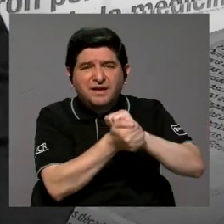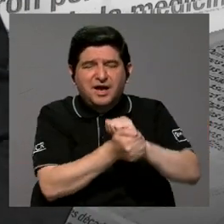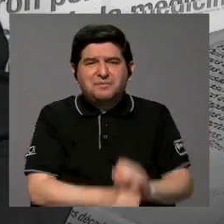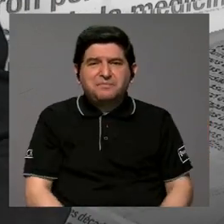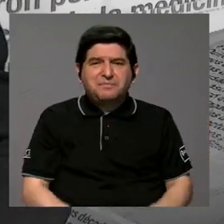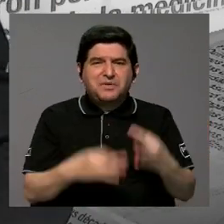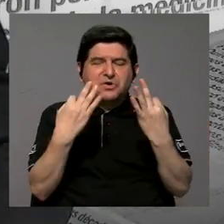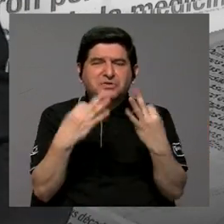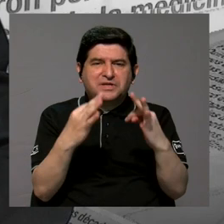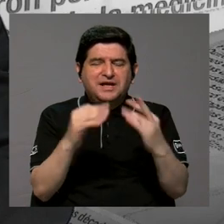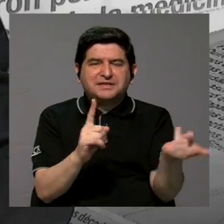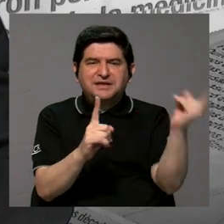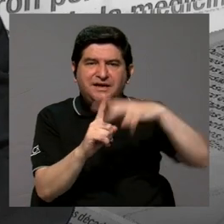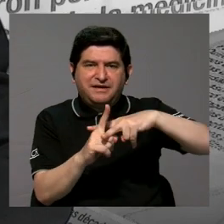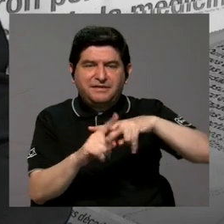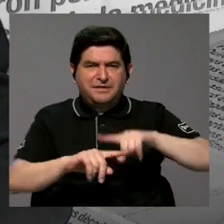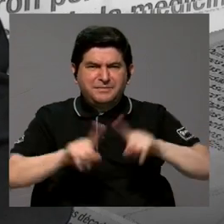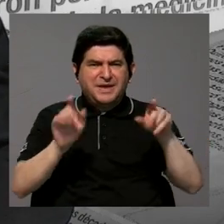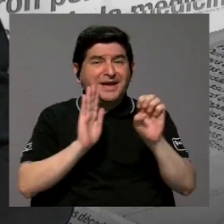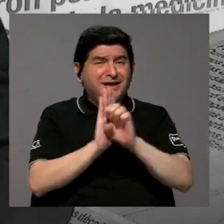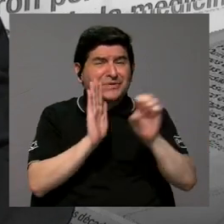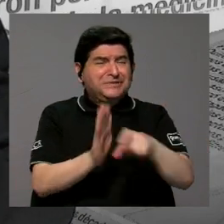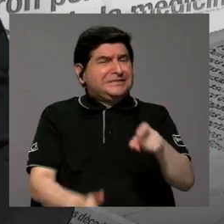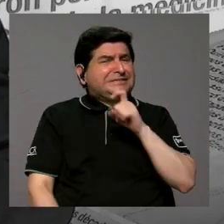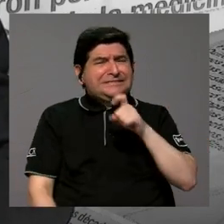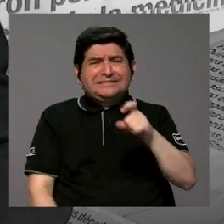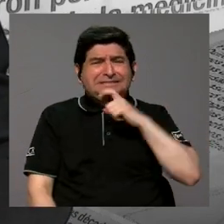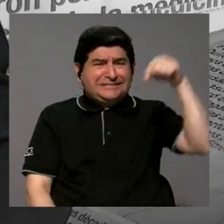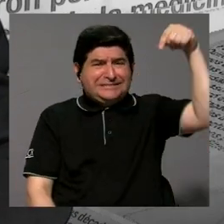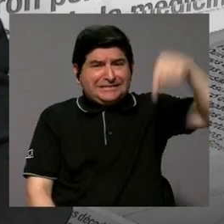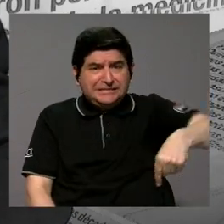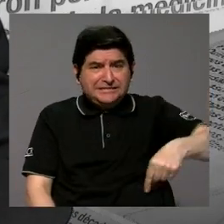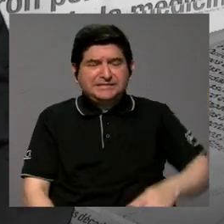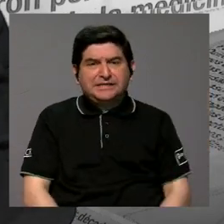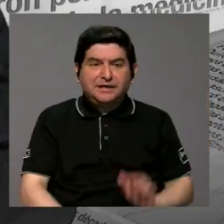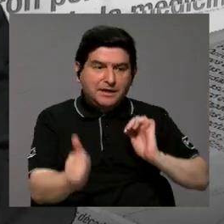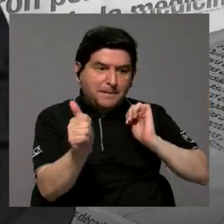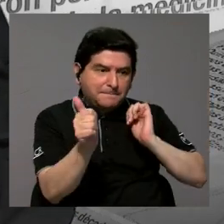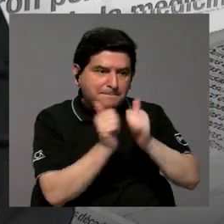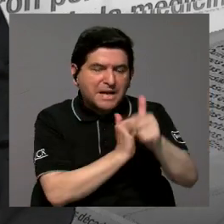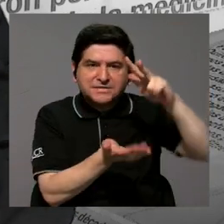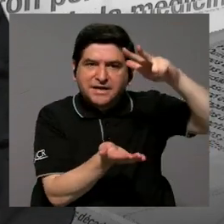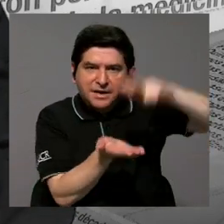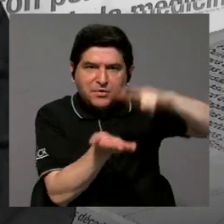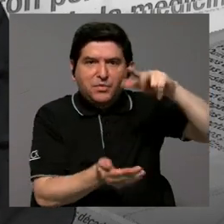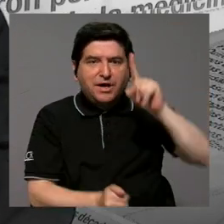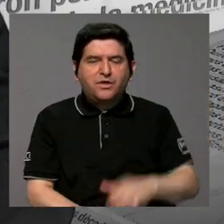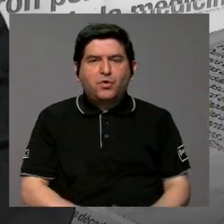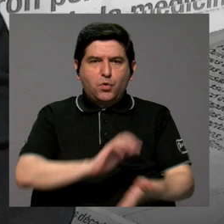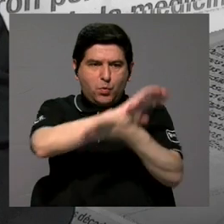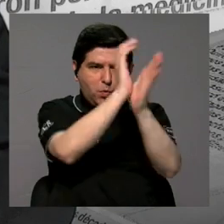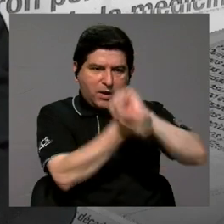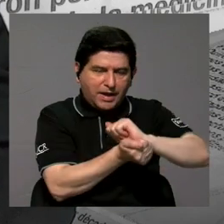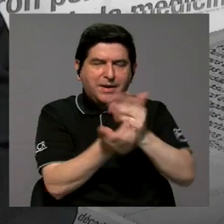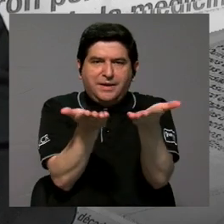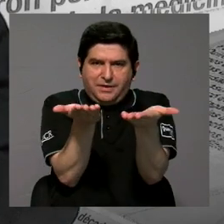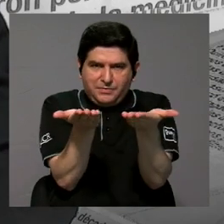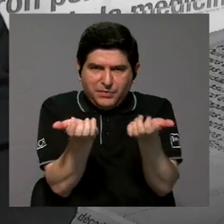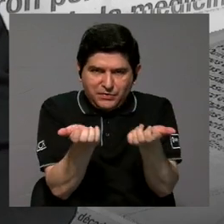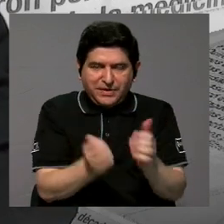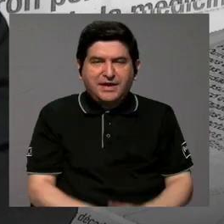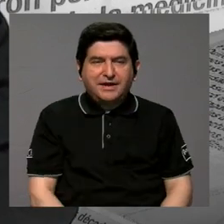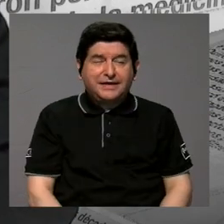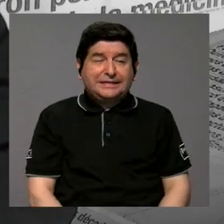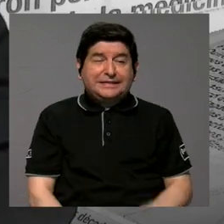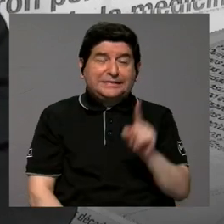para ver si las van si las van pasando pero ese es un ejemplo de lo difícil que es aquí pasar una reforma en la cual se quiere